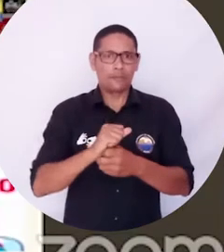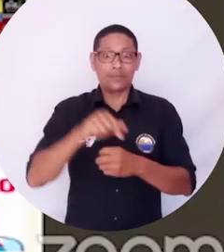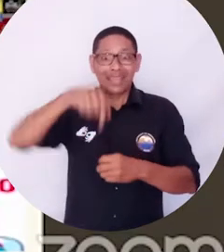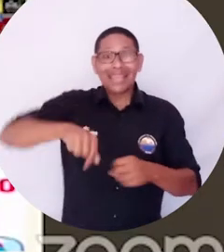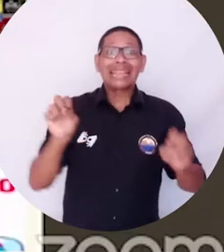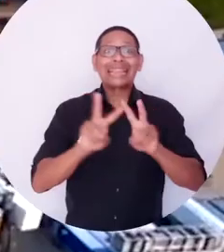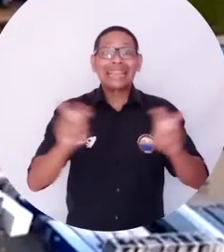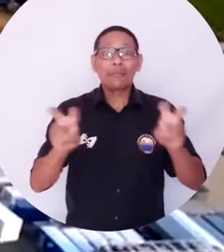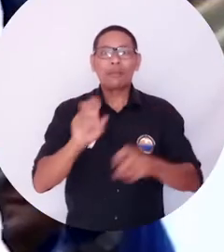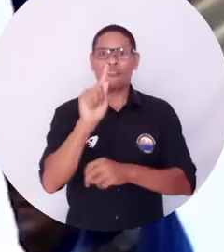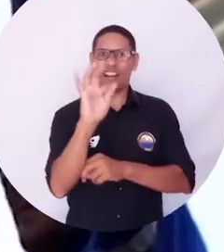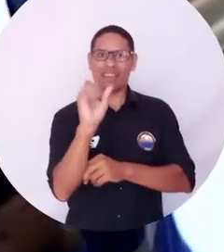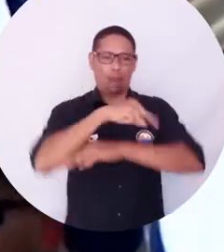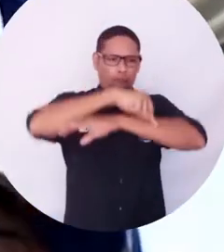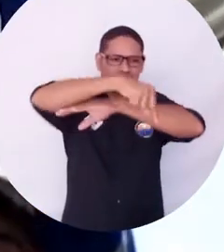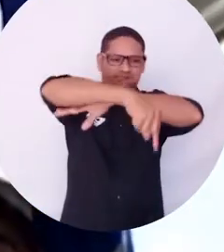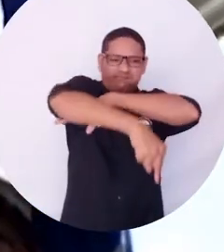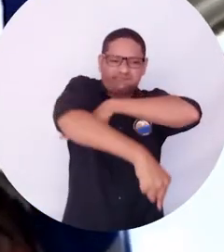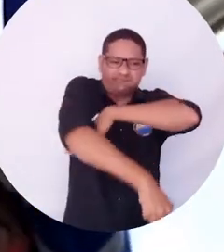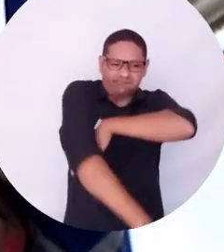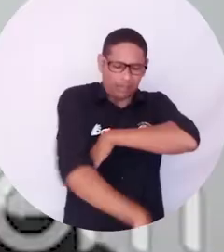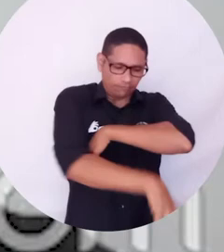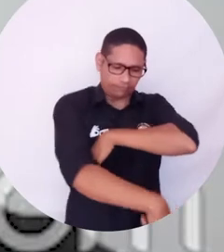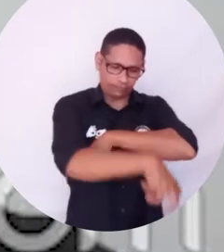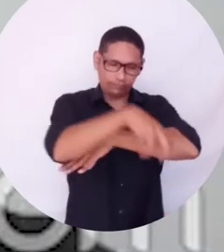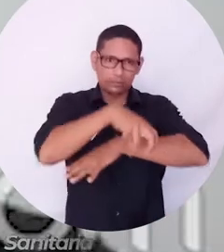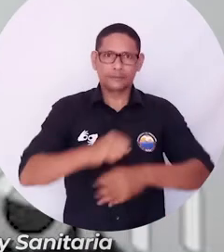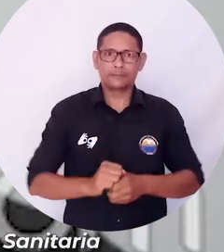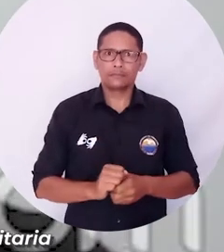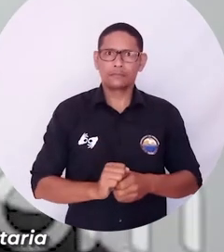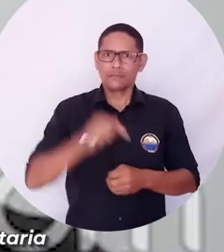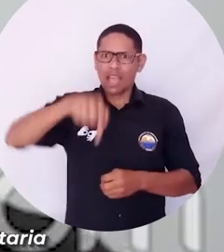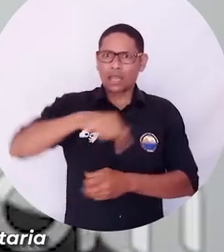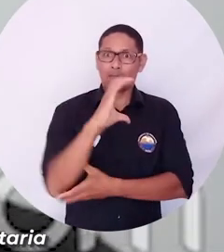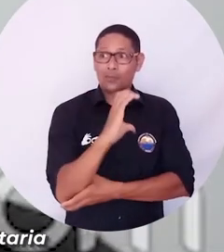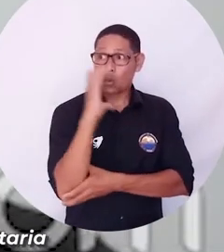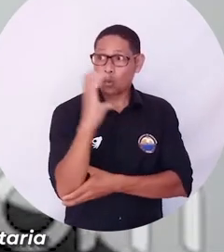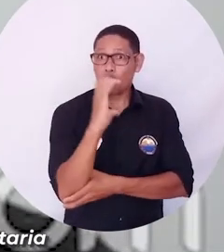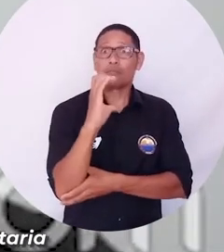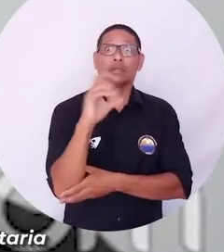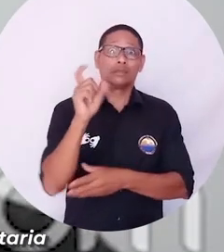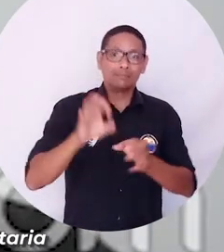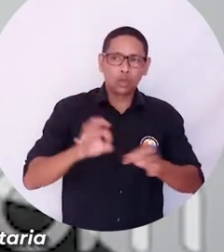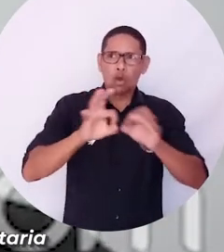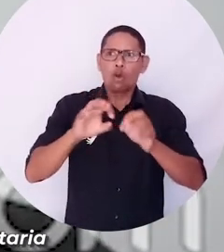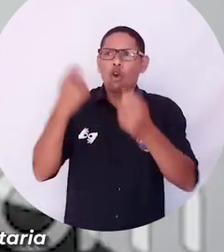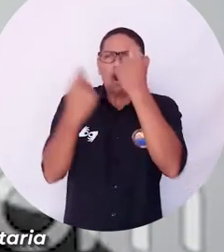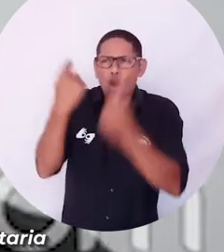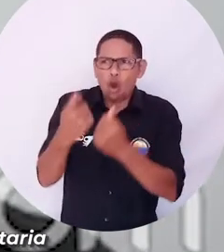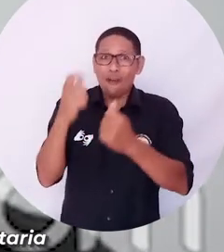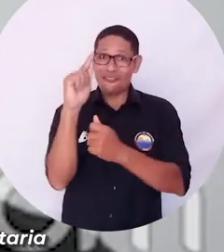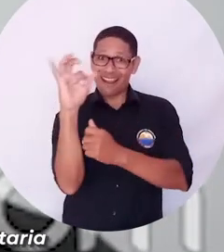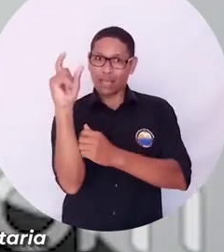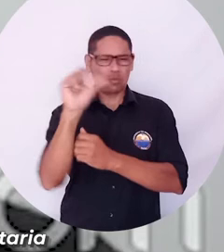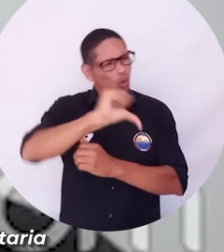hablaron sobre la práctica de extracción de hidrocarburos. Pienso que Colombia de pronto debe apostarle a otro tipo de economía, creo que